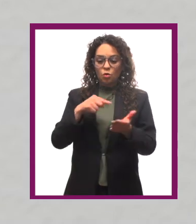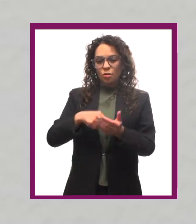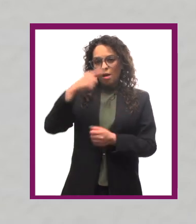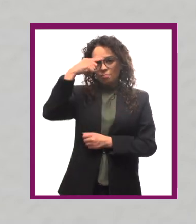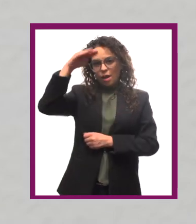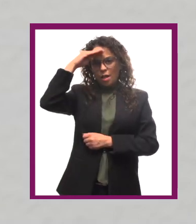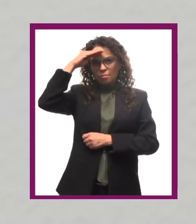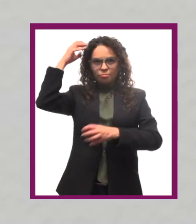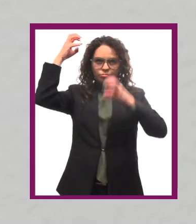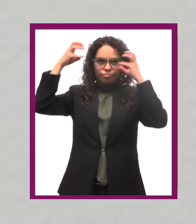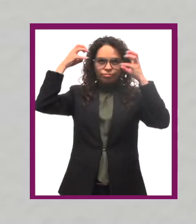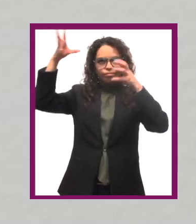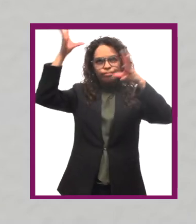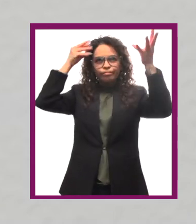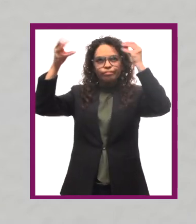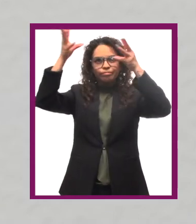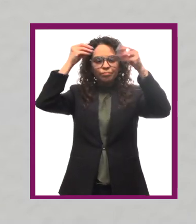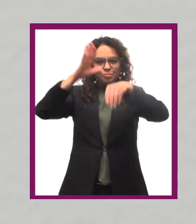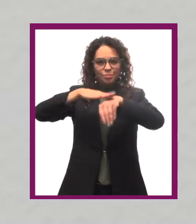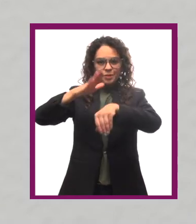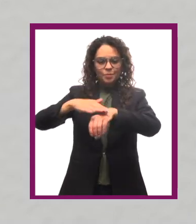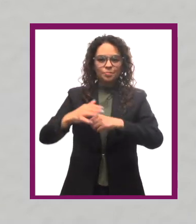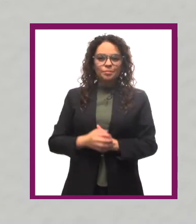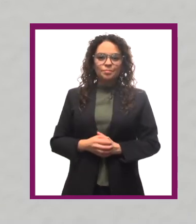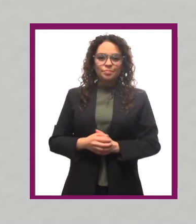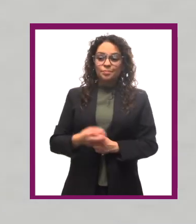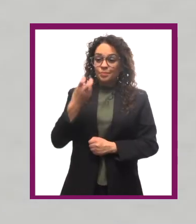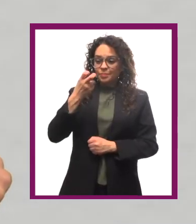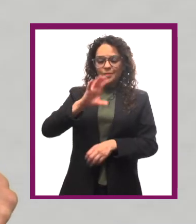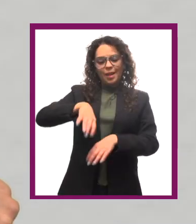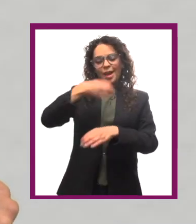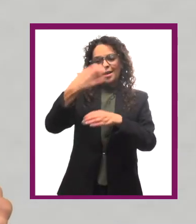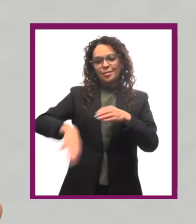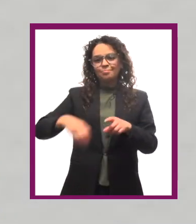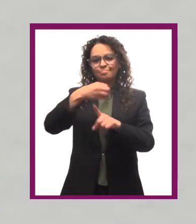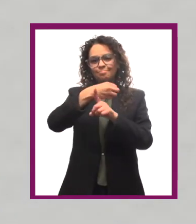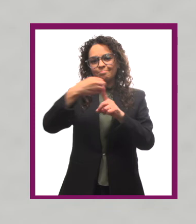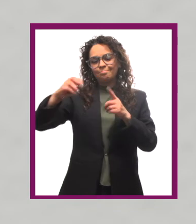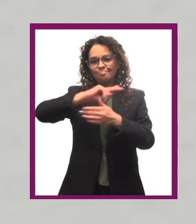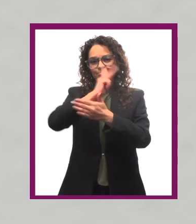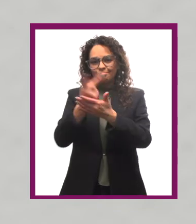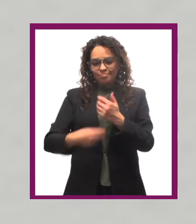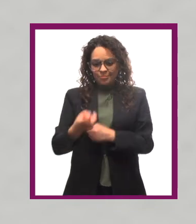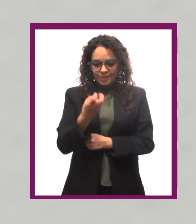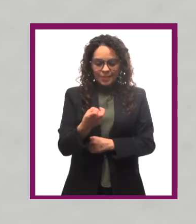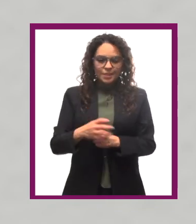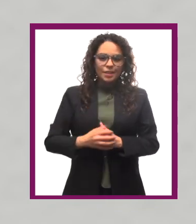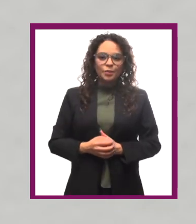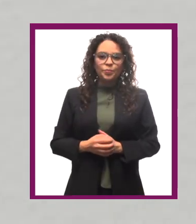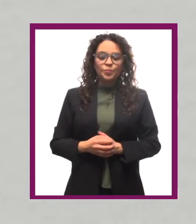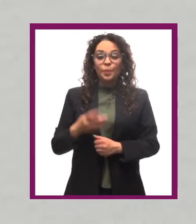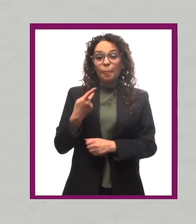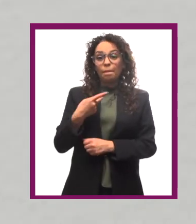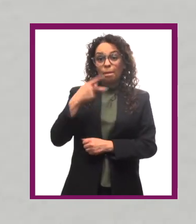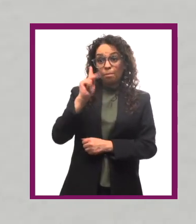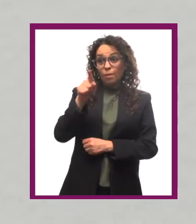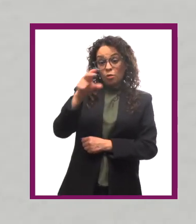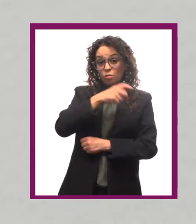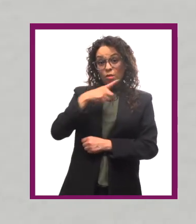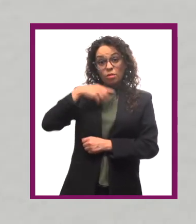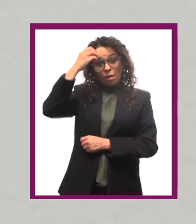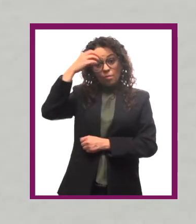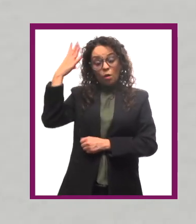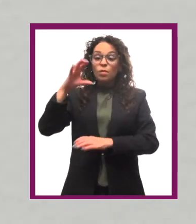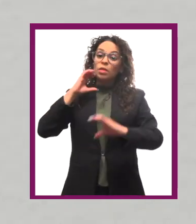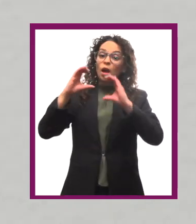Un espacio de reflexión y construcción de conocimiento. Y así llegamos al final de este programa. Pero